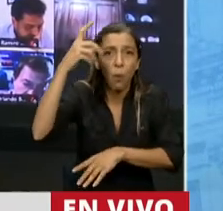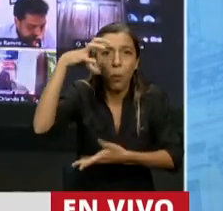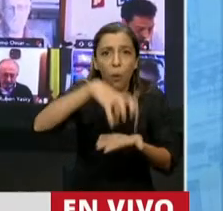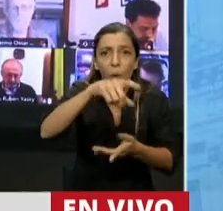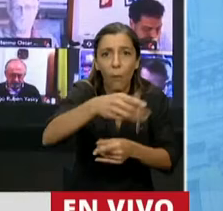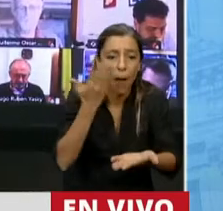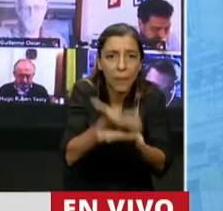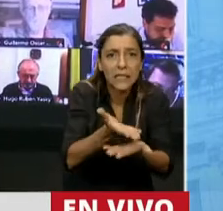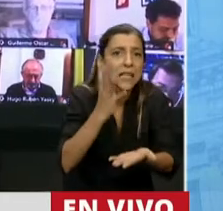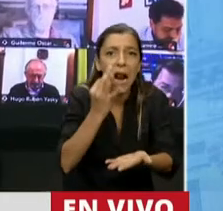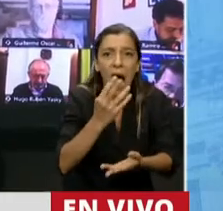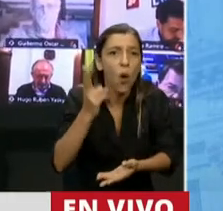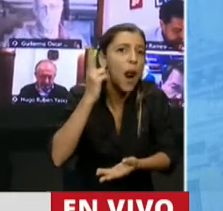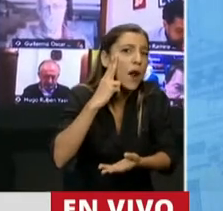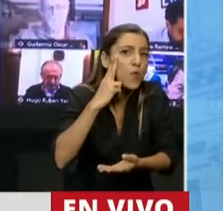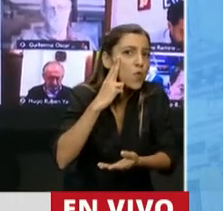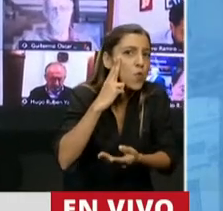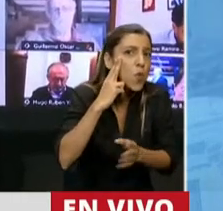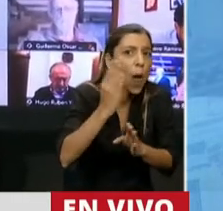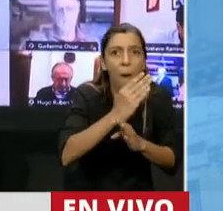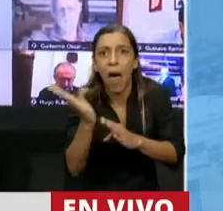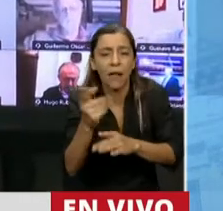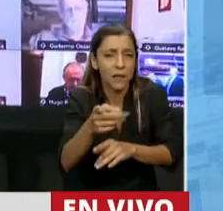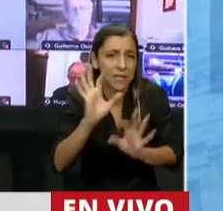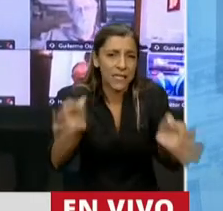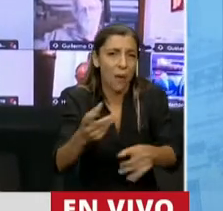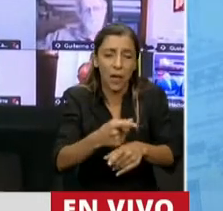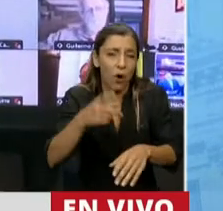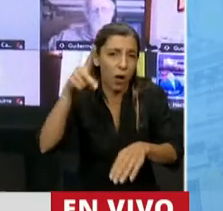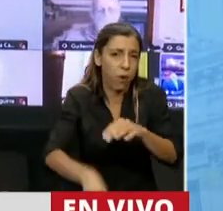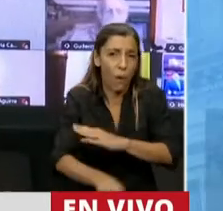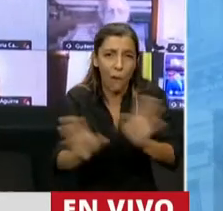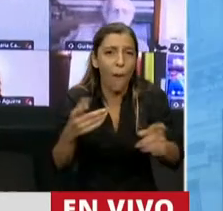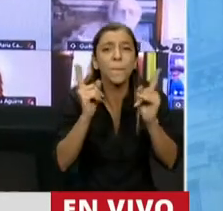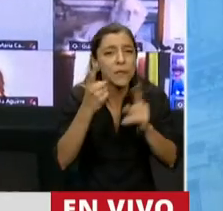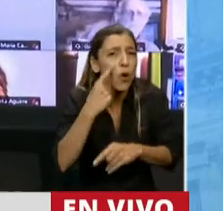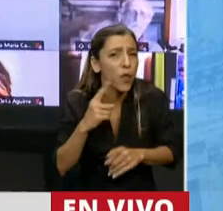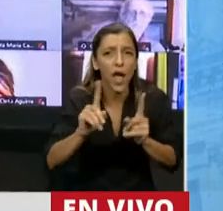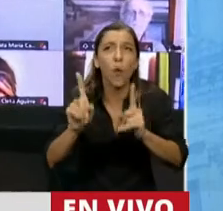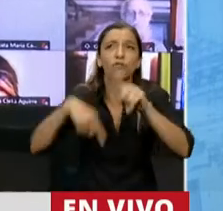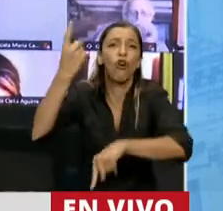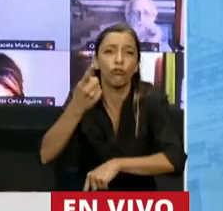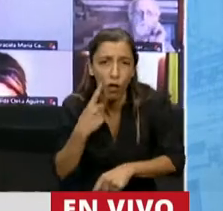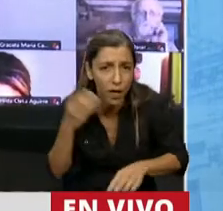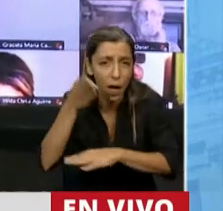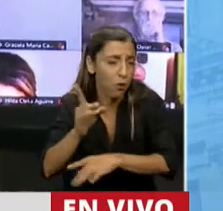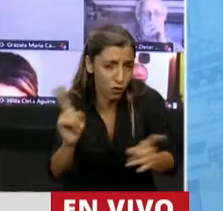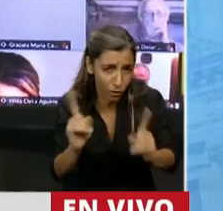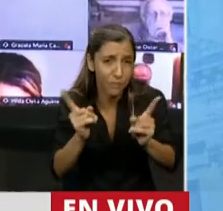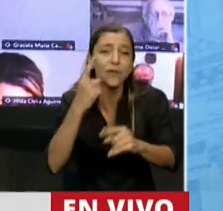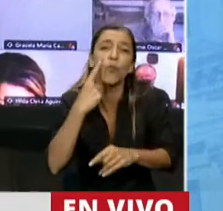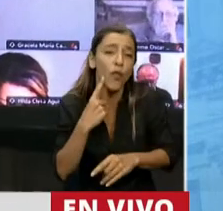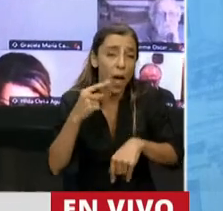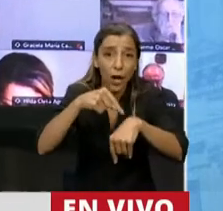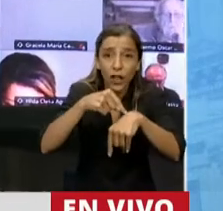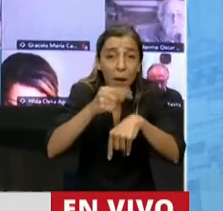y las dos primeras horas se cayó. Y estamos dentro del mismo día. No fue que fuimos al día siguiente, chicos. Y te comiste de